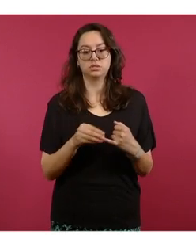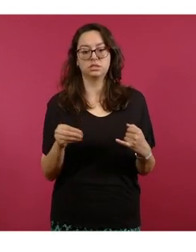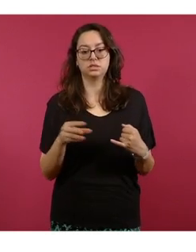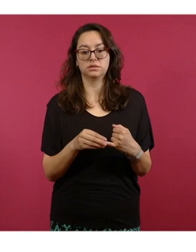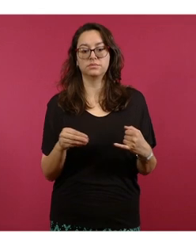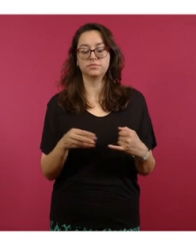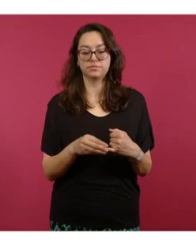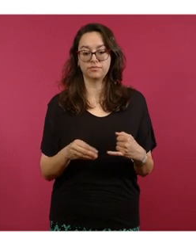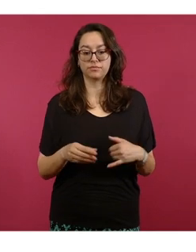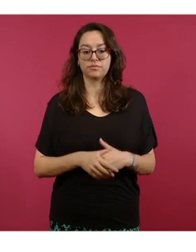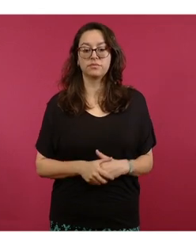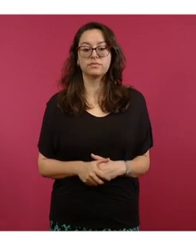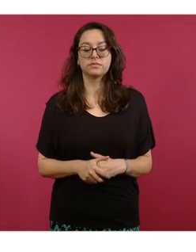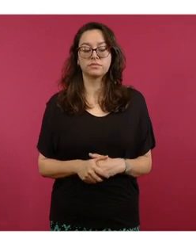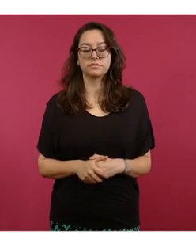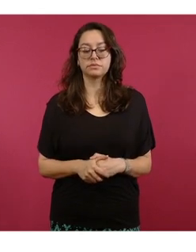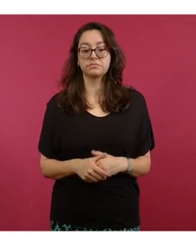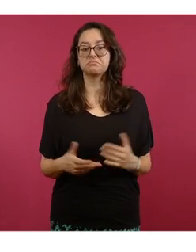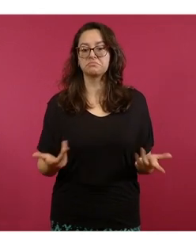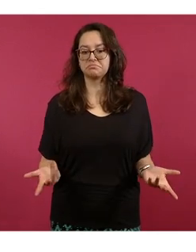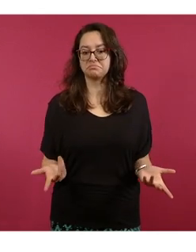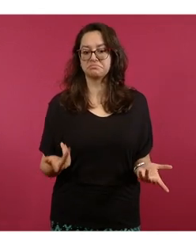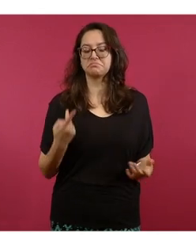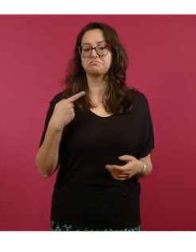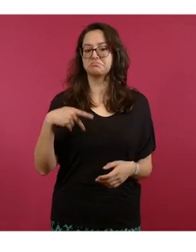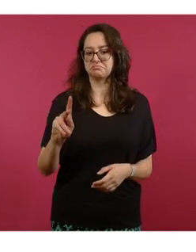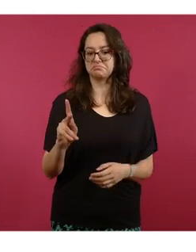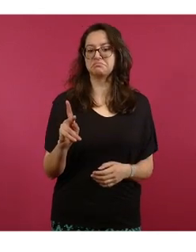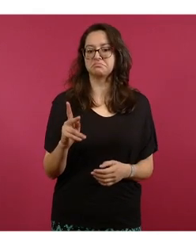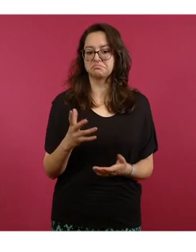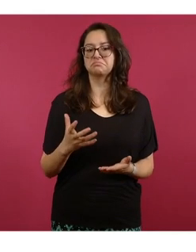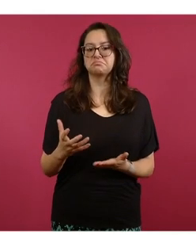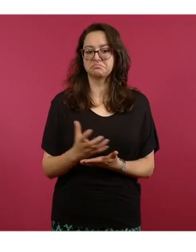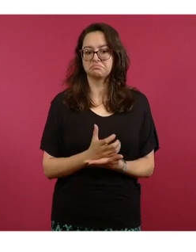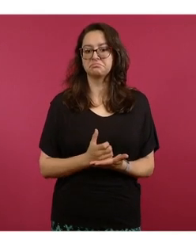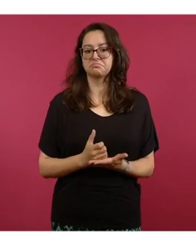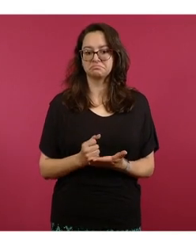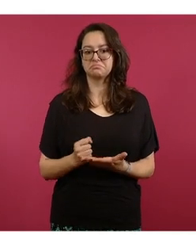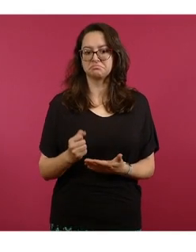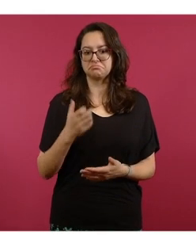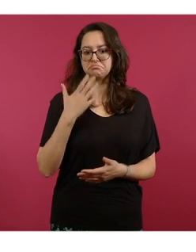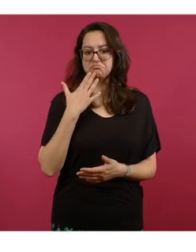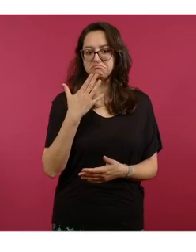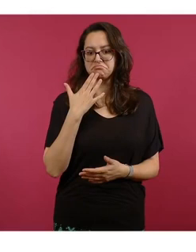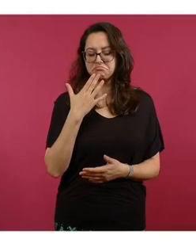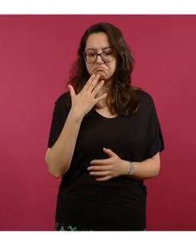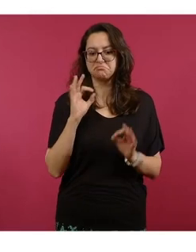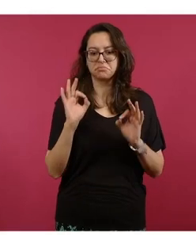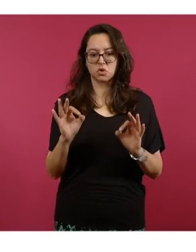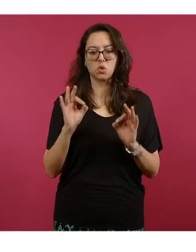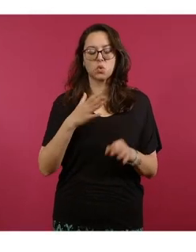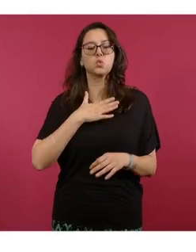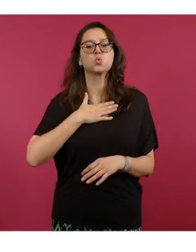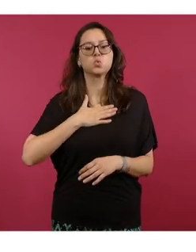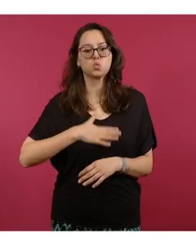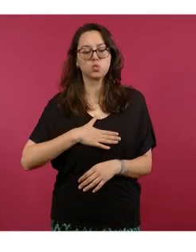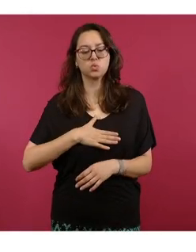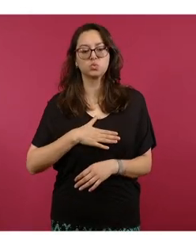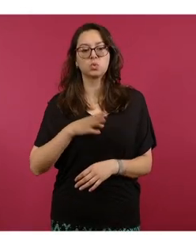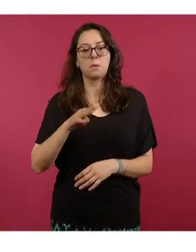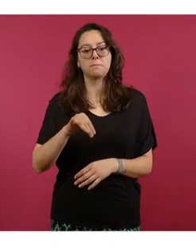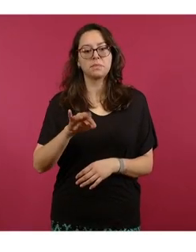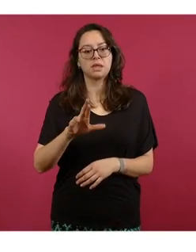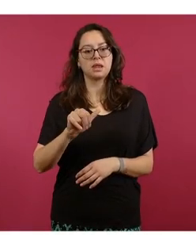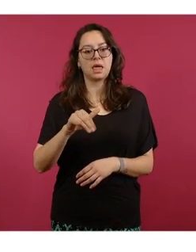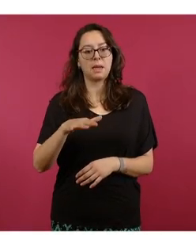Sin embargo, tuvimos un muy buen precio de franquicia Pemex, de comercializadora de combustibles Miramar,